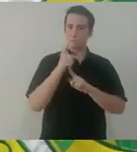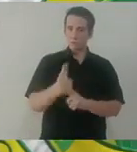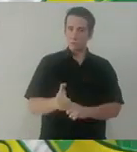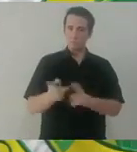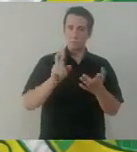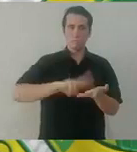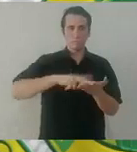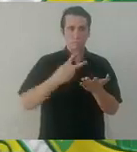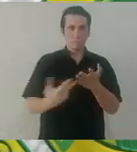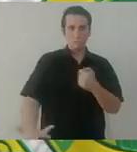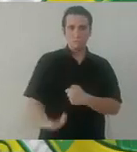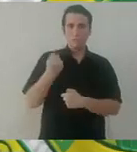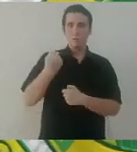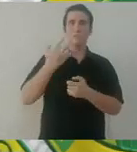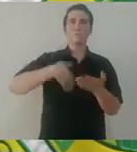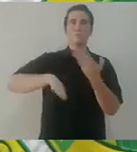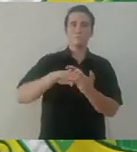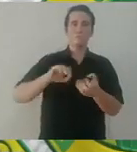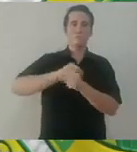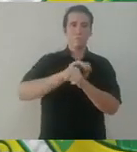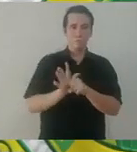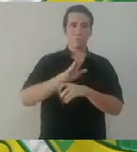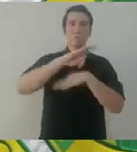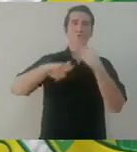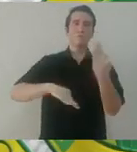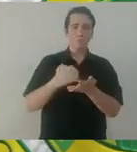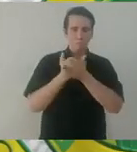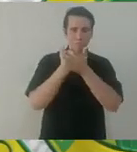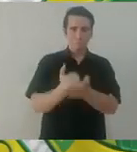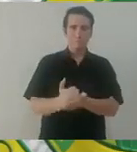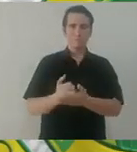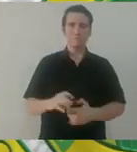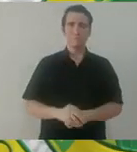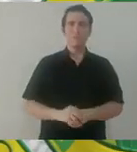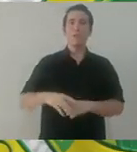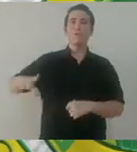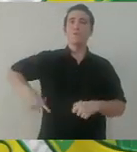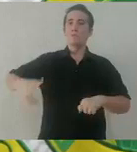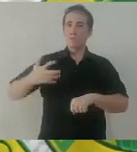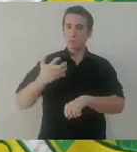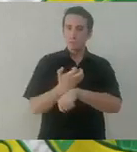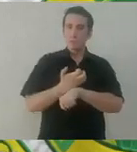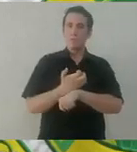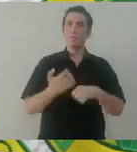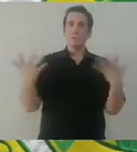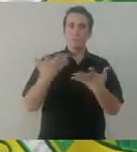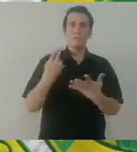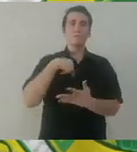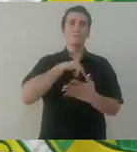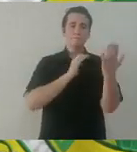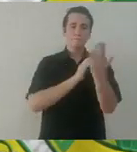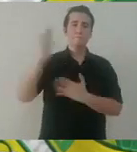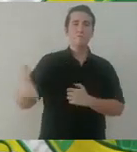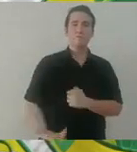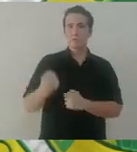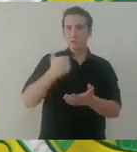seguiremos redoblando esfuerzos ante el coronavirus y también para ayudarlos a todos ustedes y a sus familias. En el gobierno del estado estamos haciendo